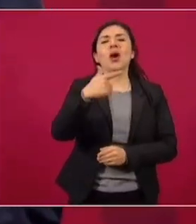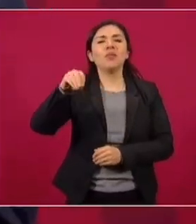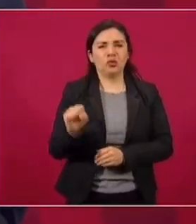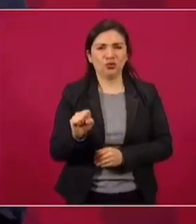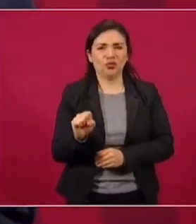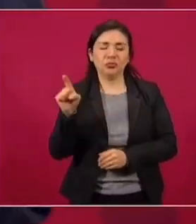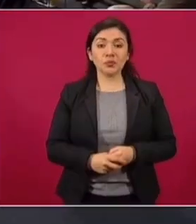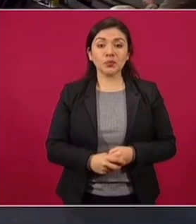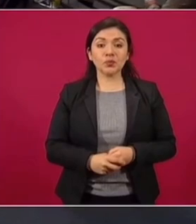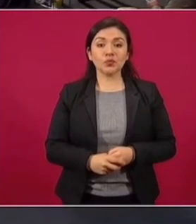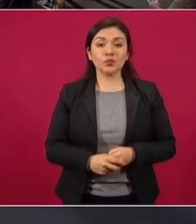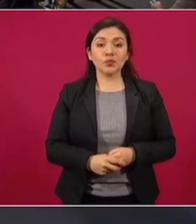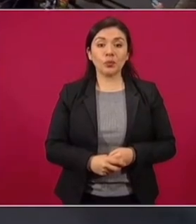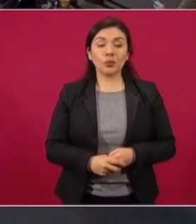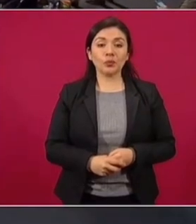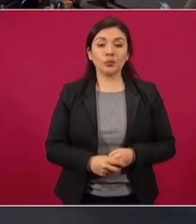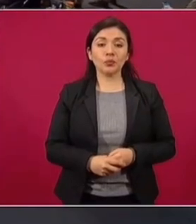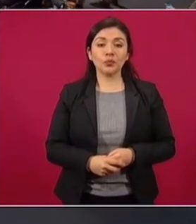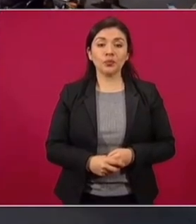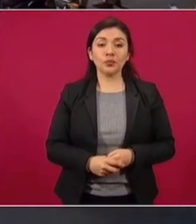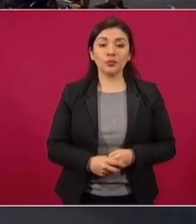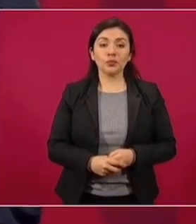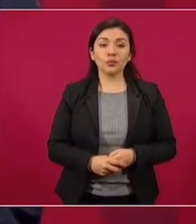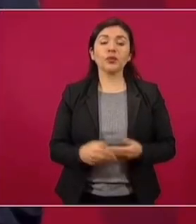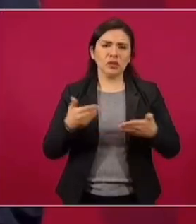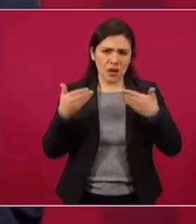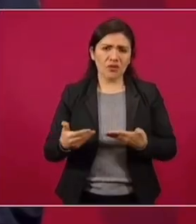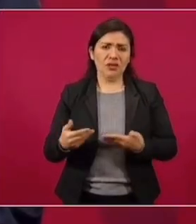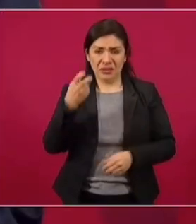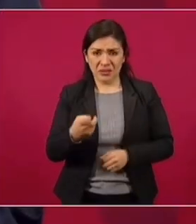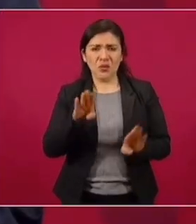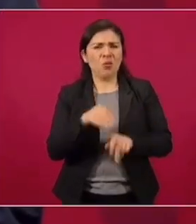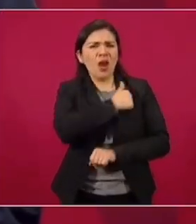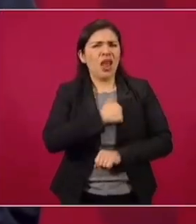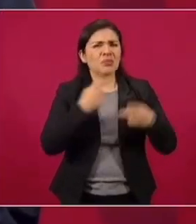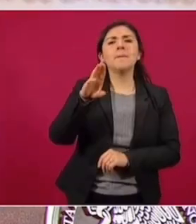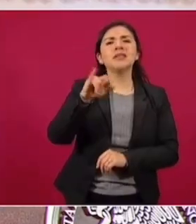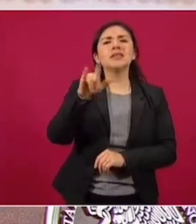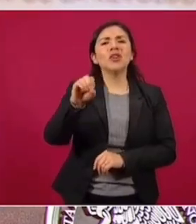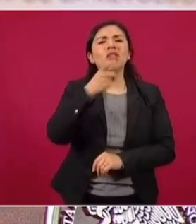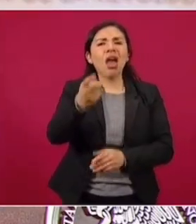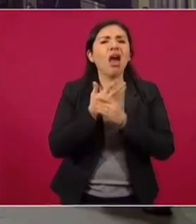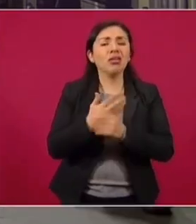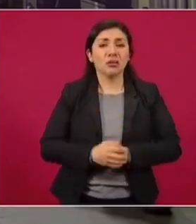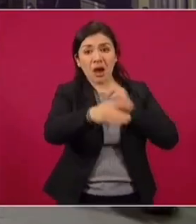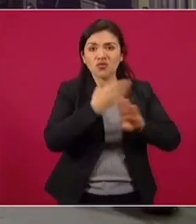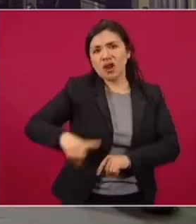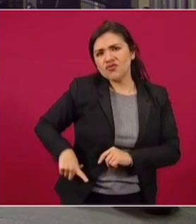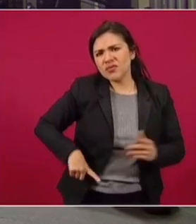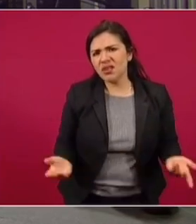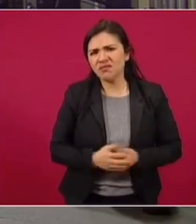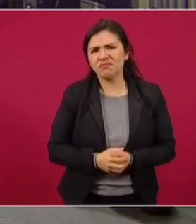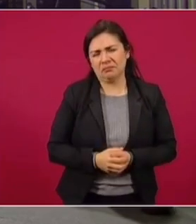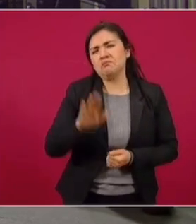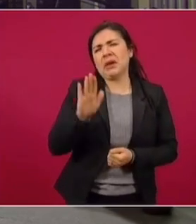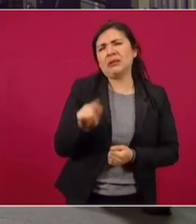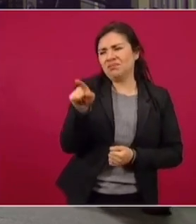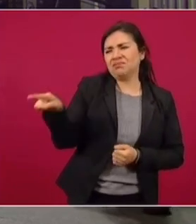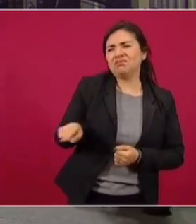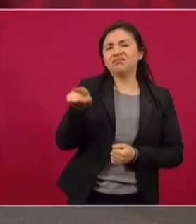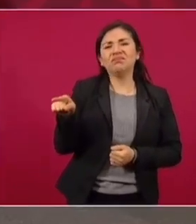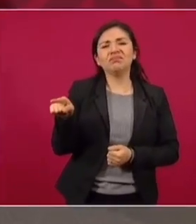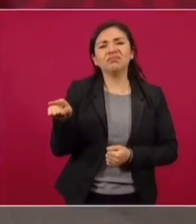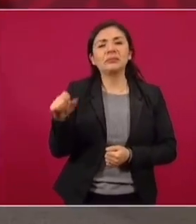pero ahora pueden utilizar estos lamentables casos de asesinatos de periodistas para atacarnos. ¿Sabe lo que quisieran los